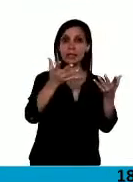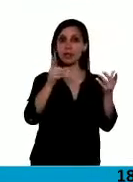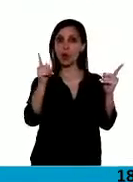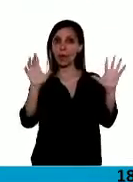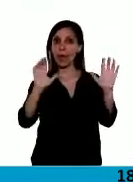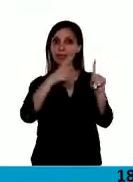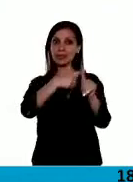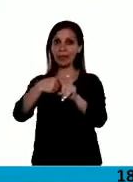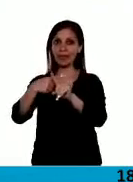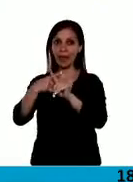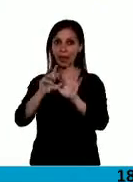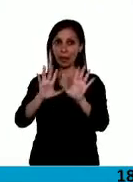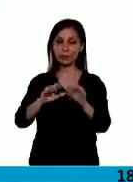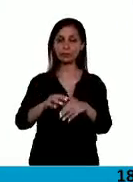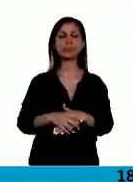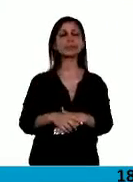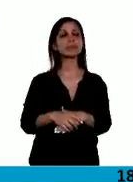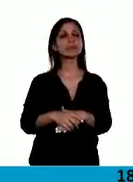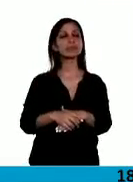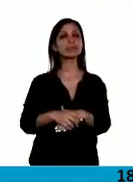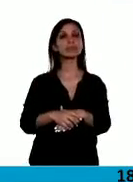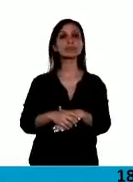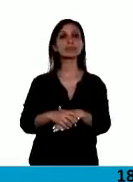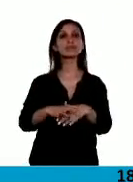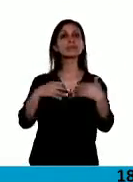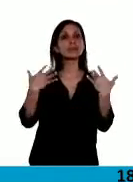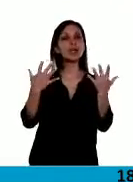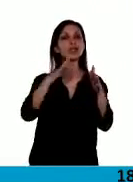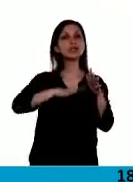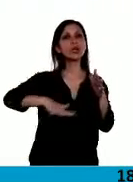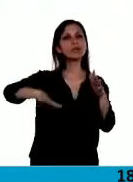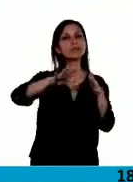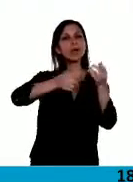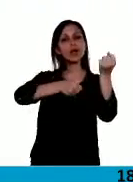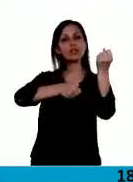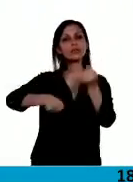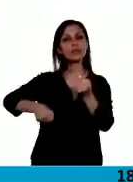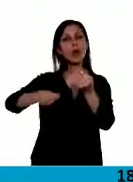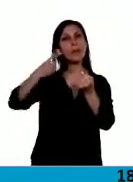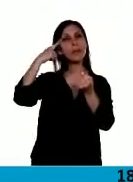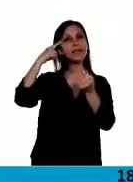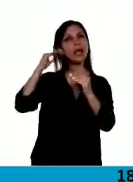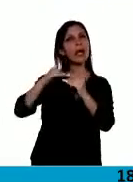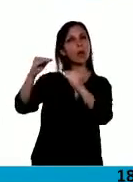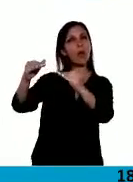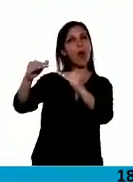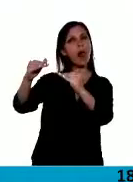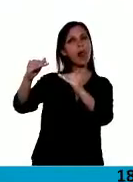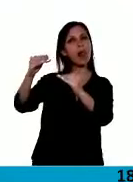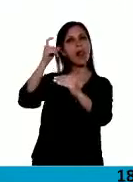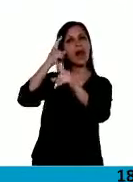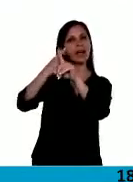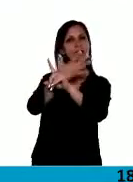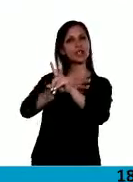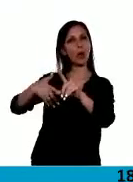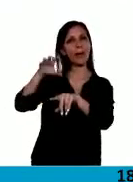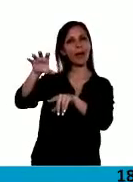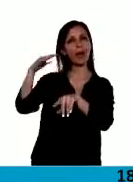el pueblo de José C. Paz no piensa como la exgobernadora que decía que